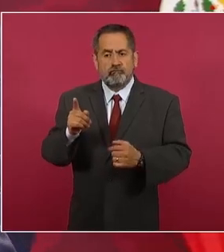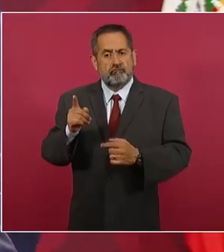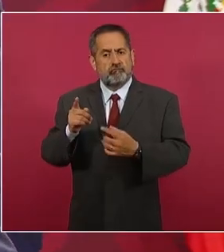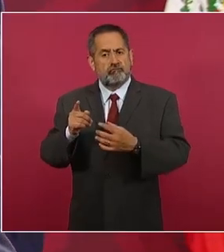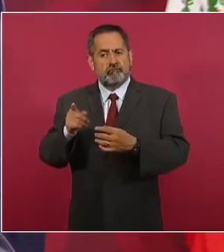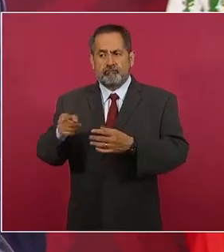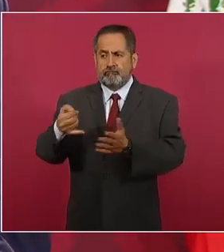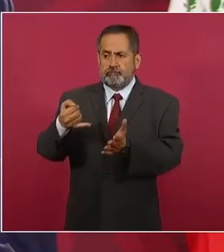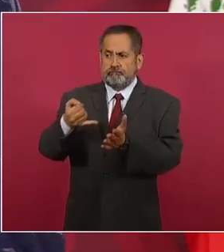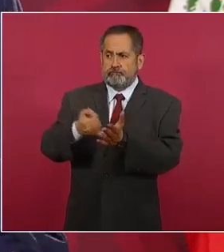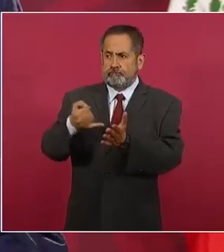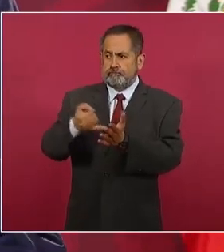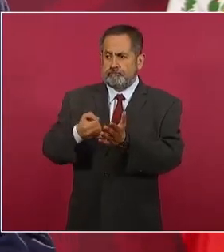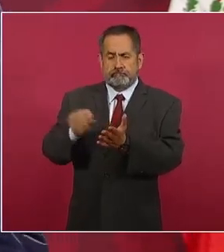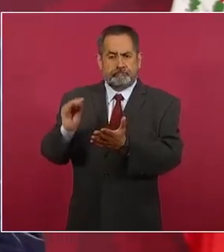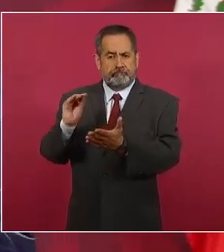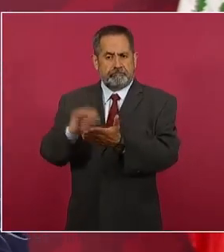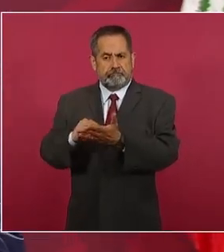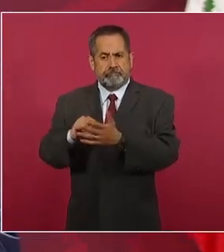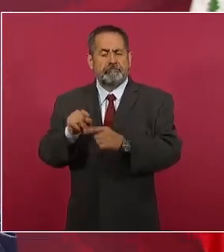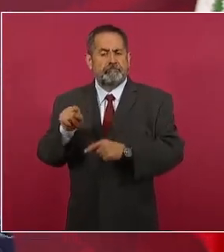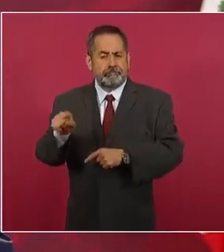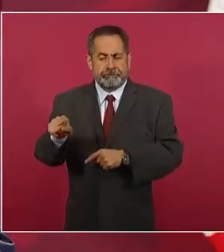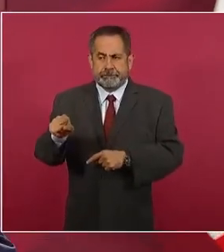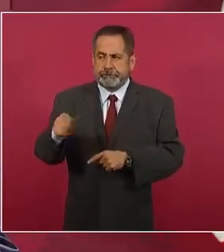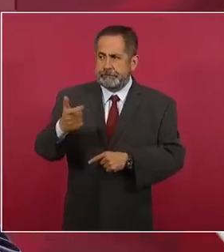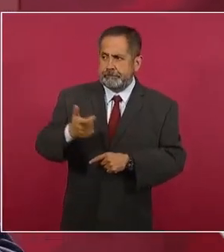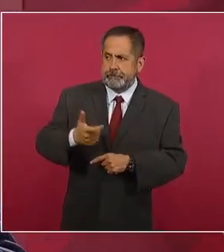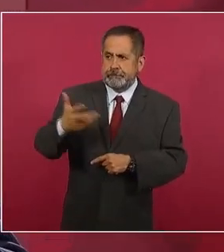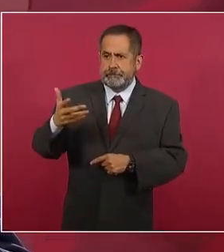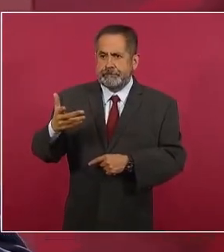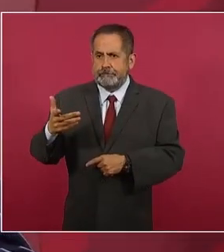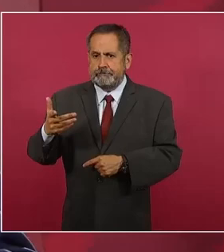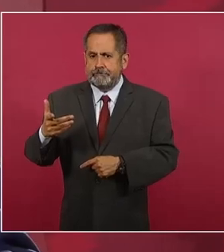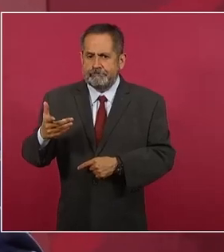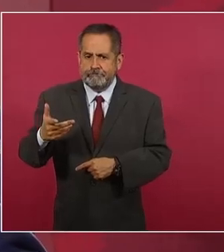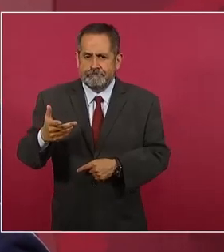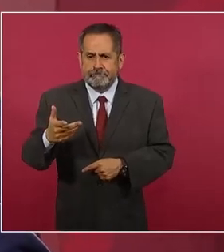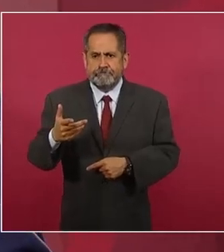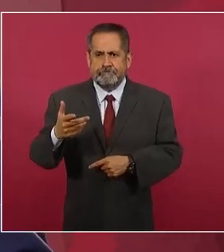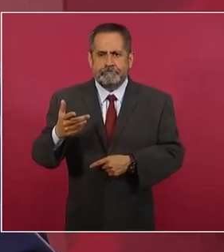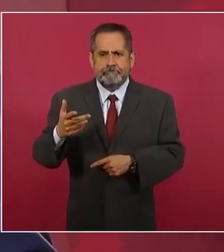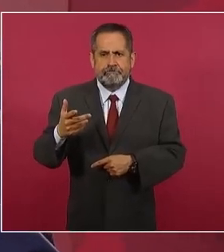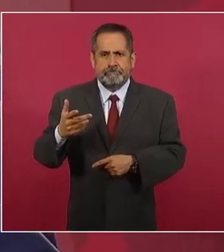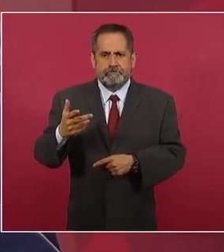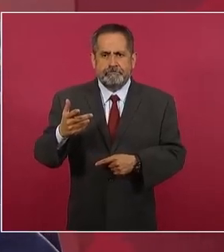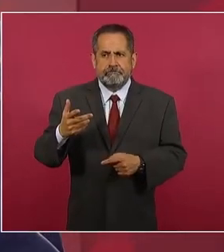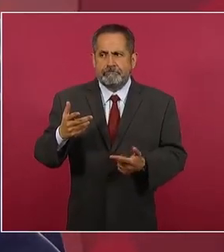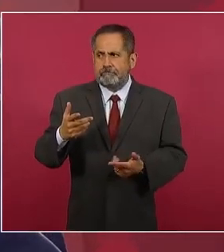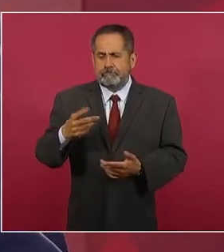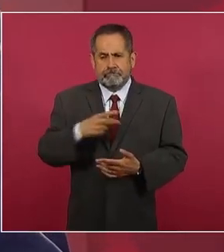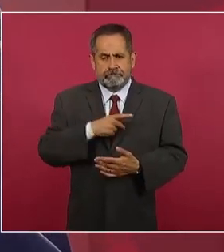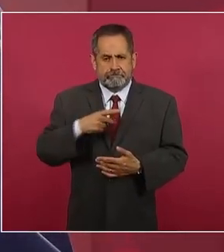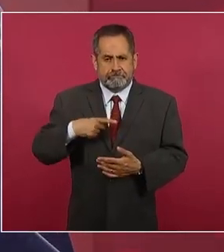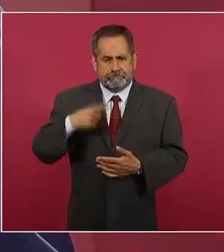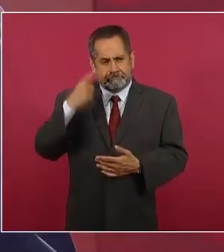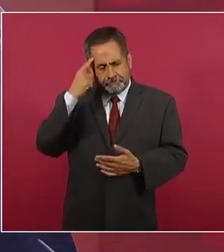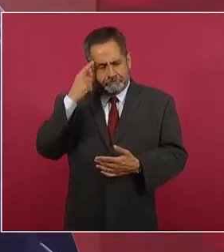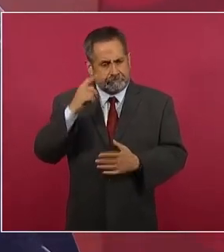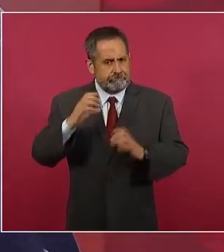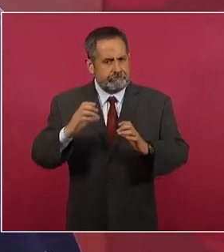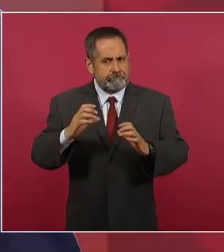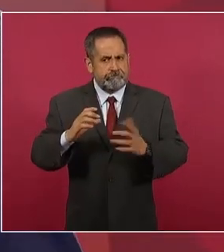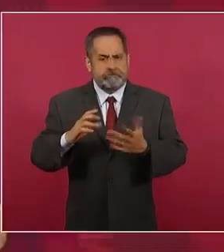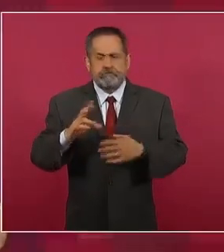y debemos evitar que